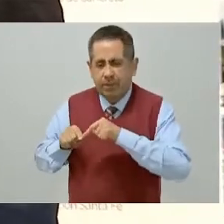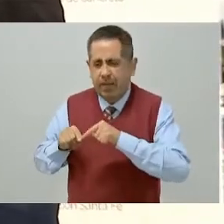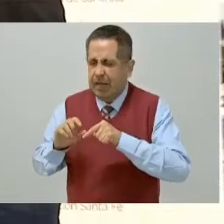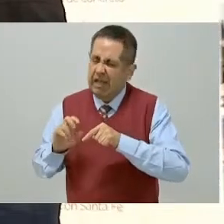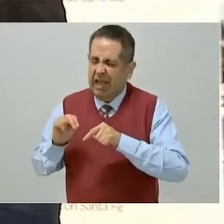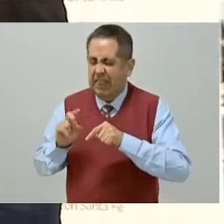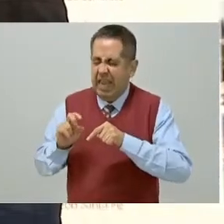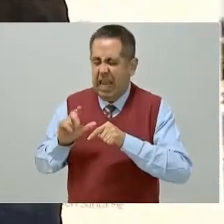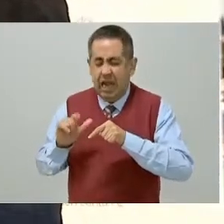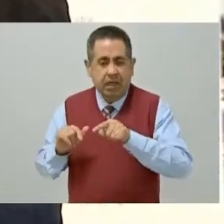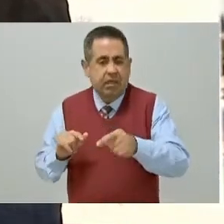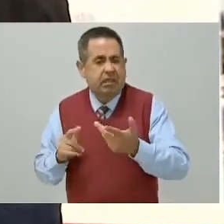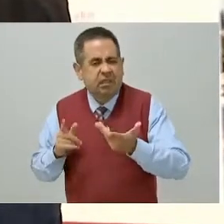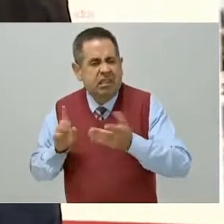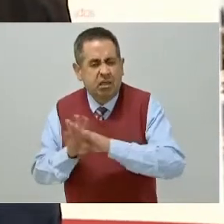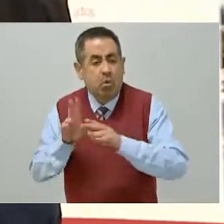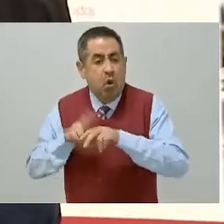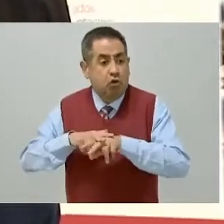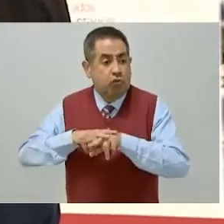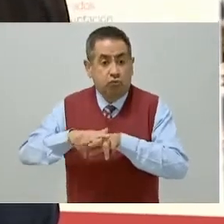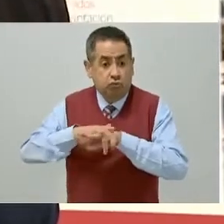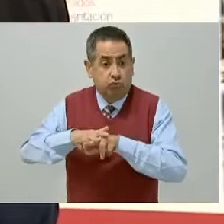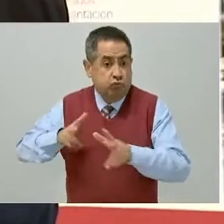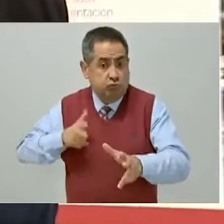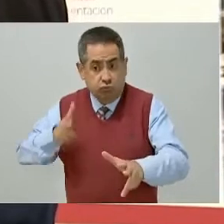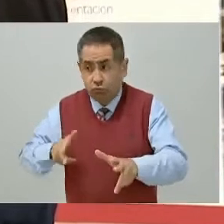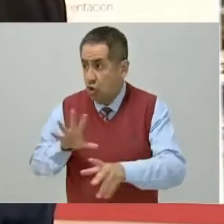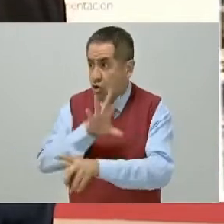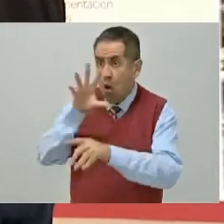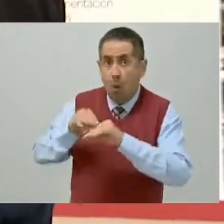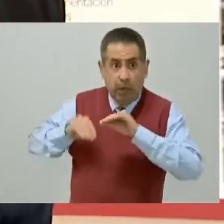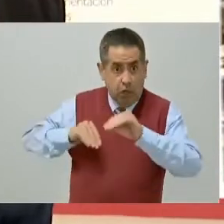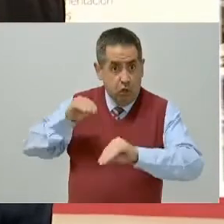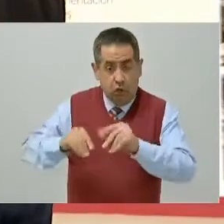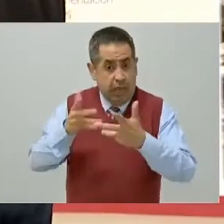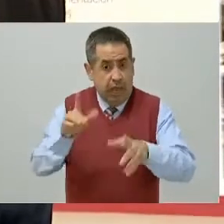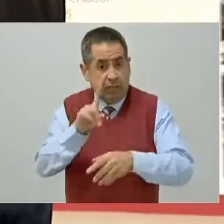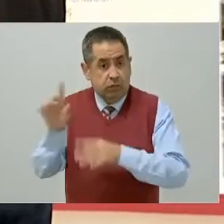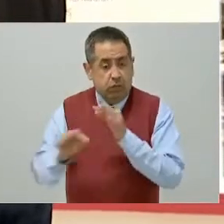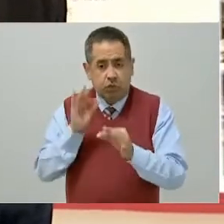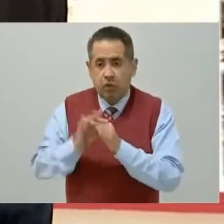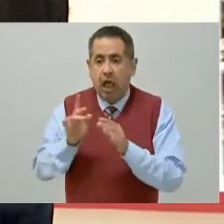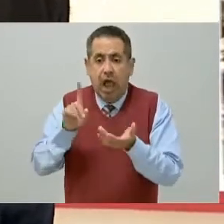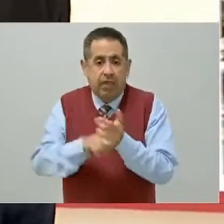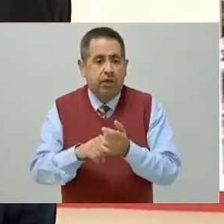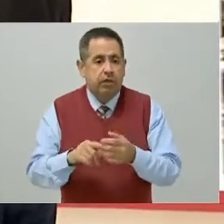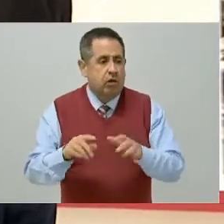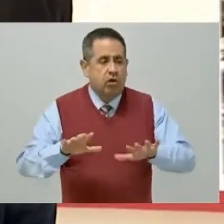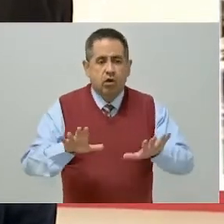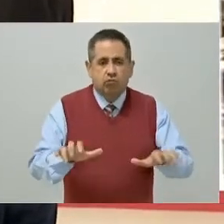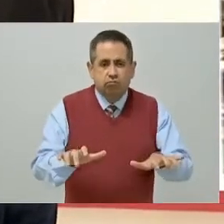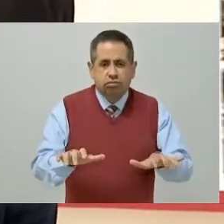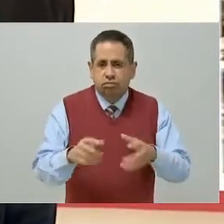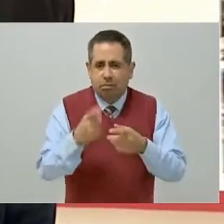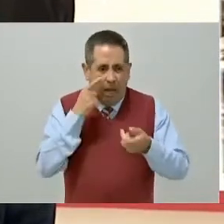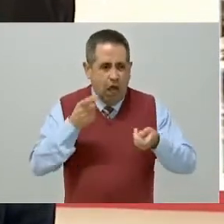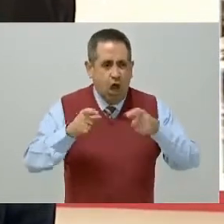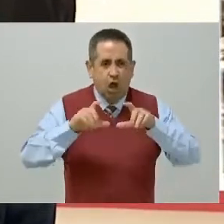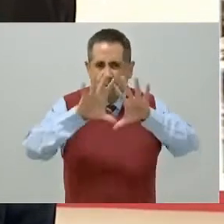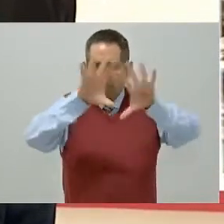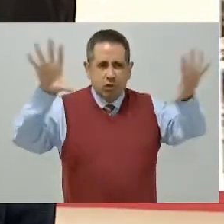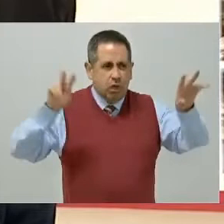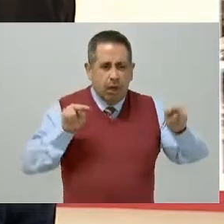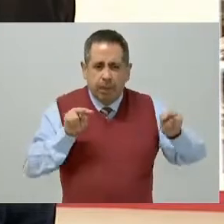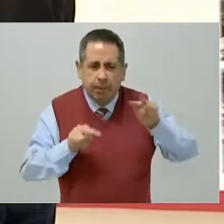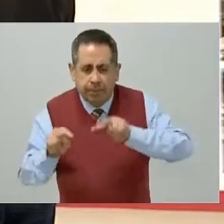Tenemos el material rodante, que son los trenes suministrados al 100 por ciento, el centro de control también está al 100 por ciento, que es el